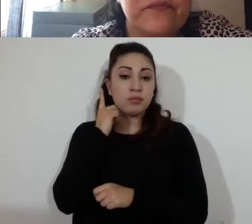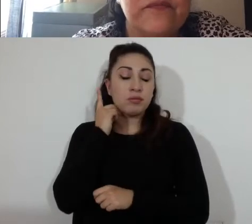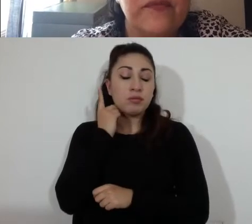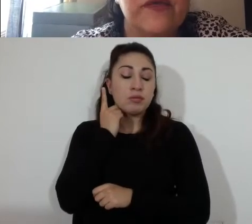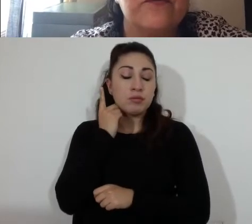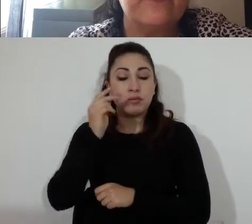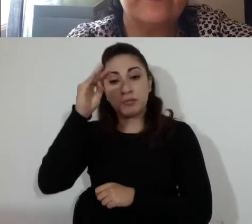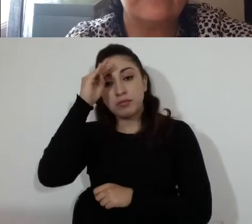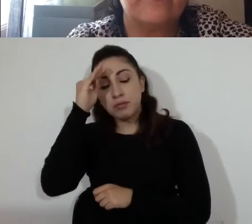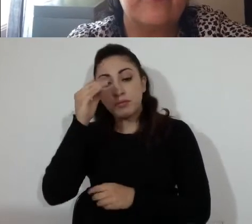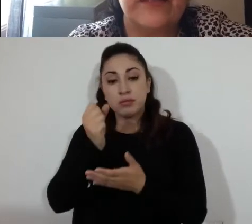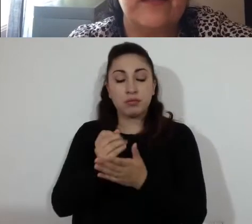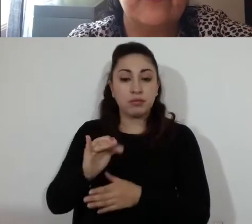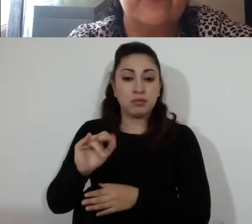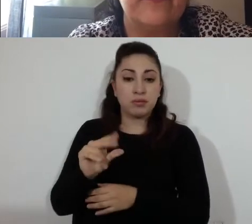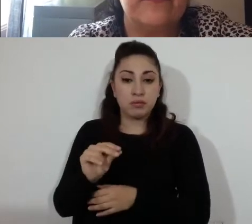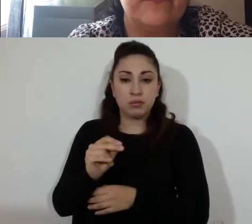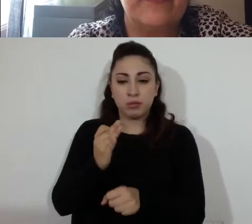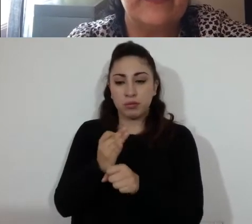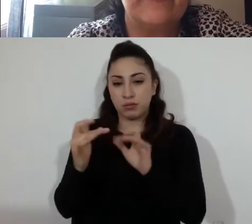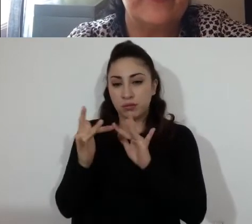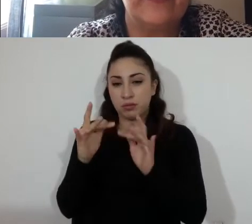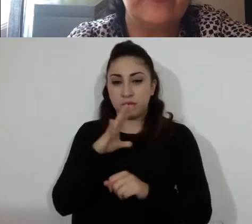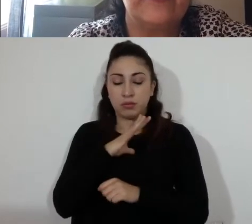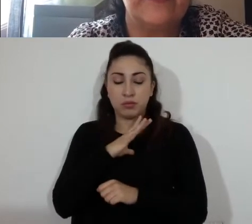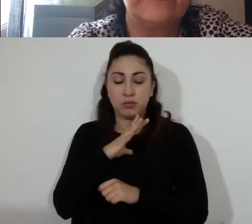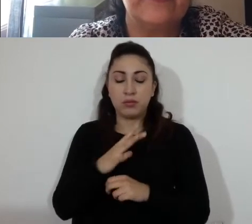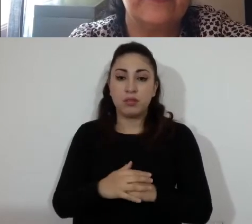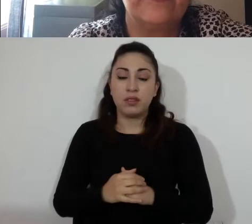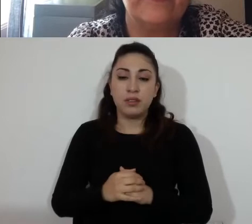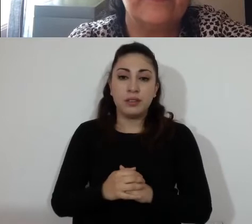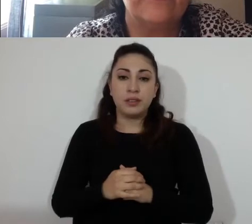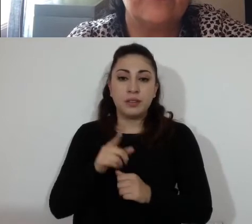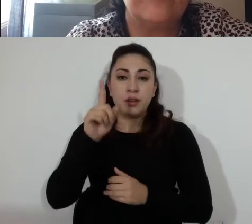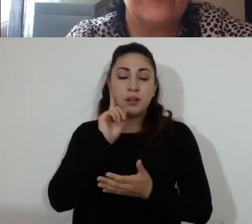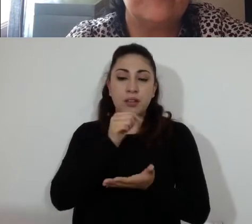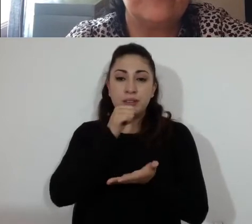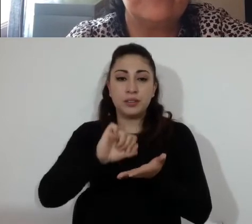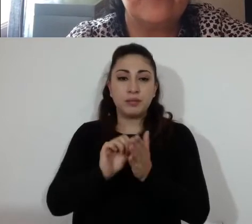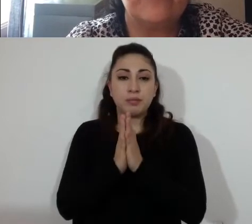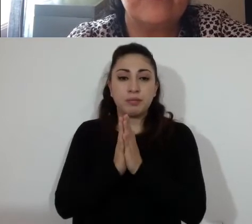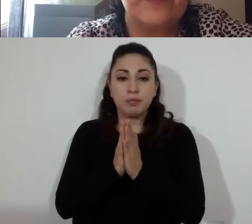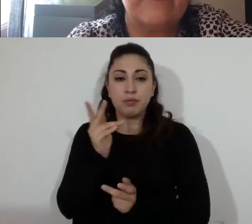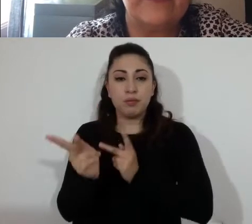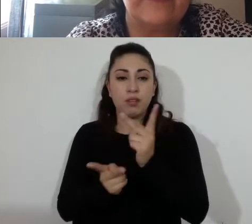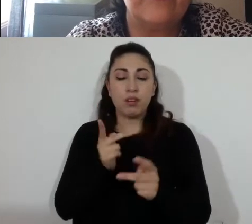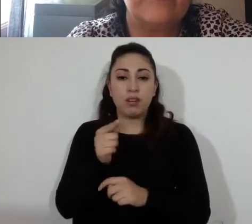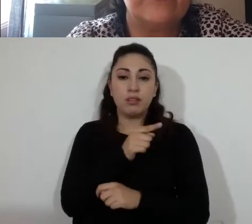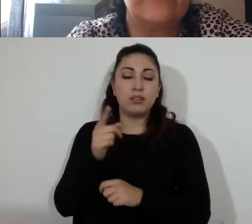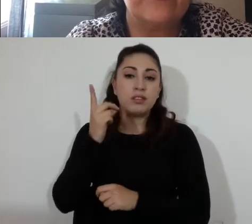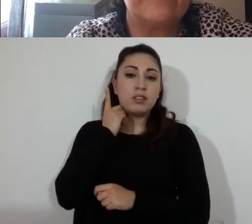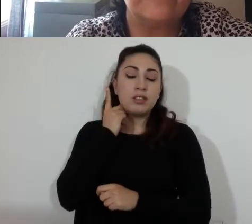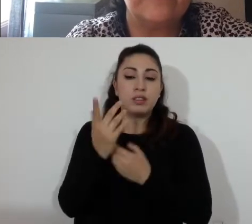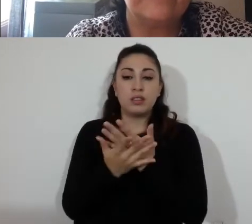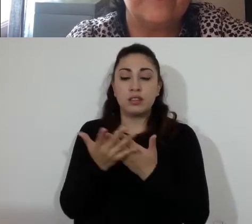que nos están acompañando solamente para pedirle a la Secretaría que lo ponga en votación económica, levantando la